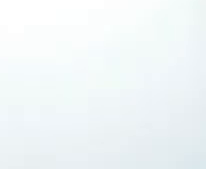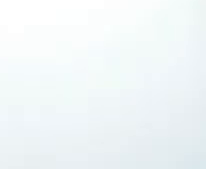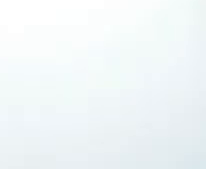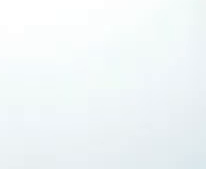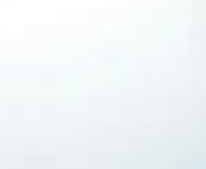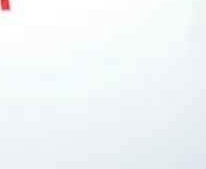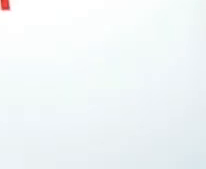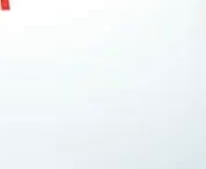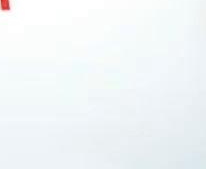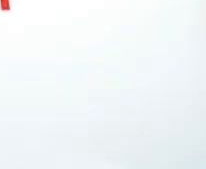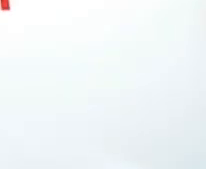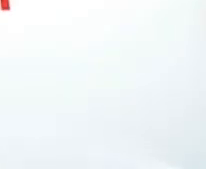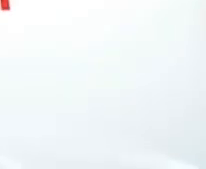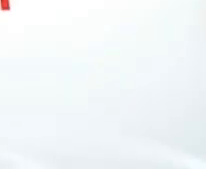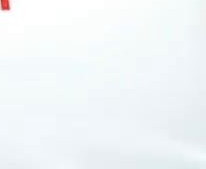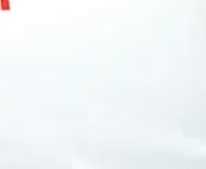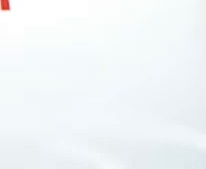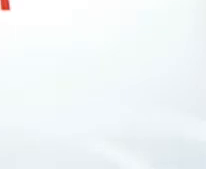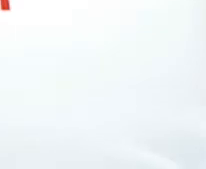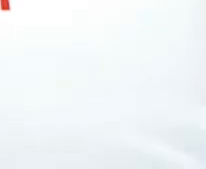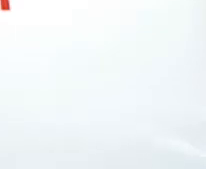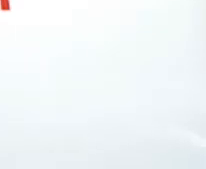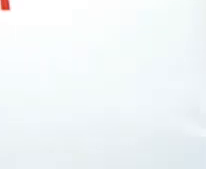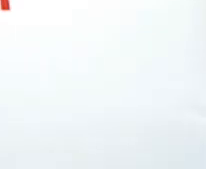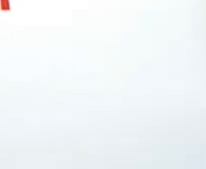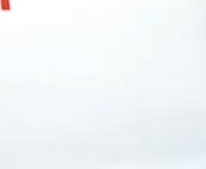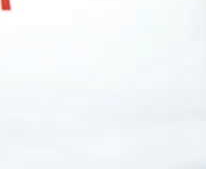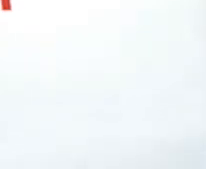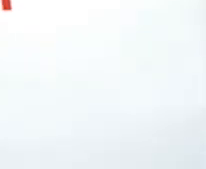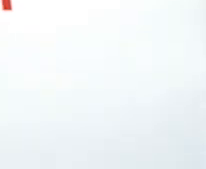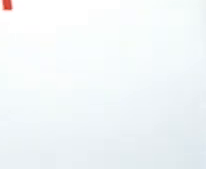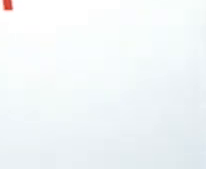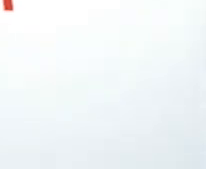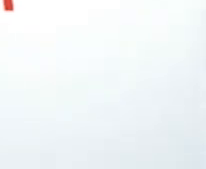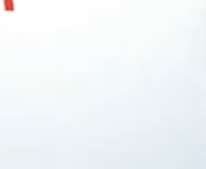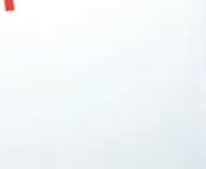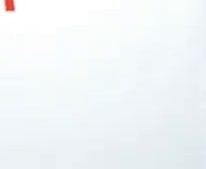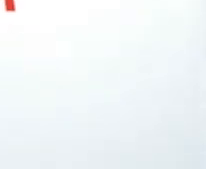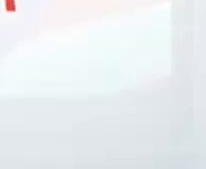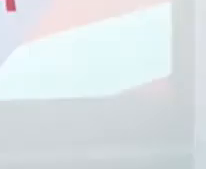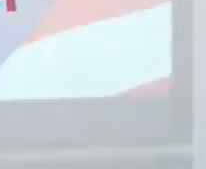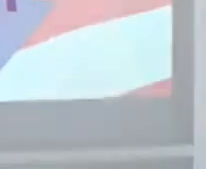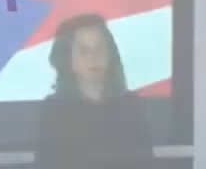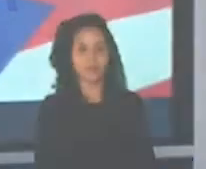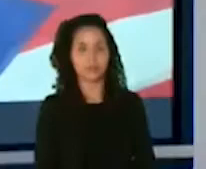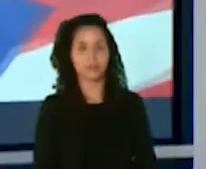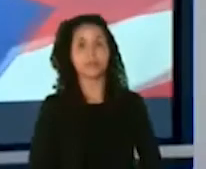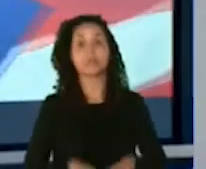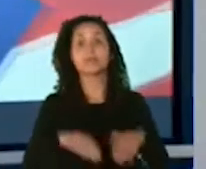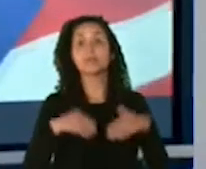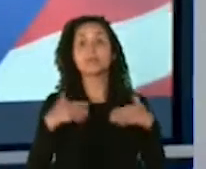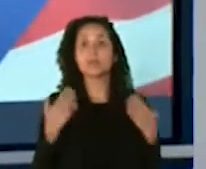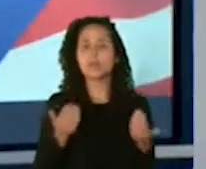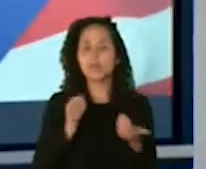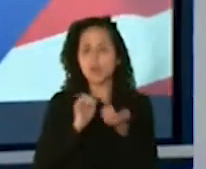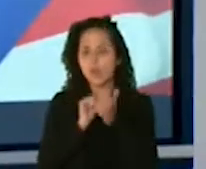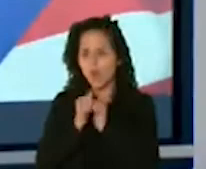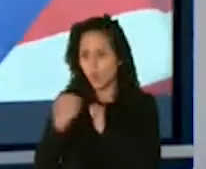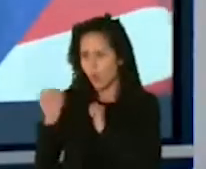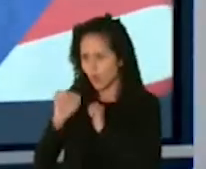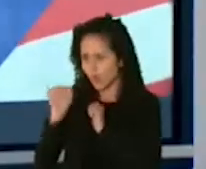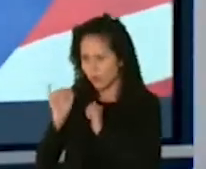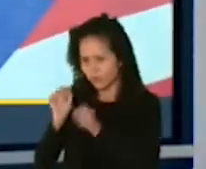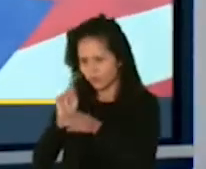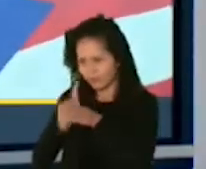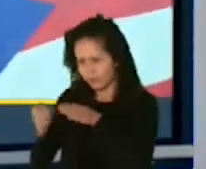y como los infectólogos se